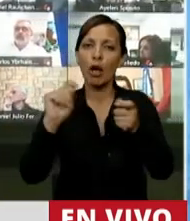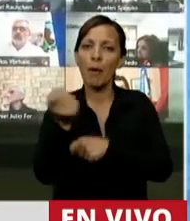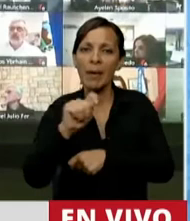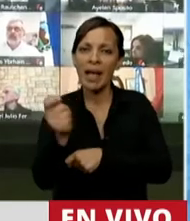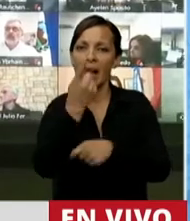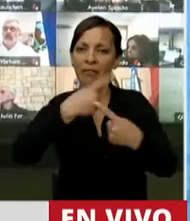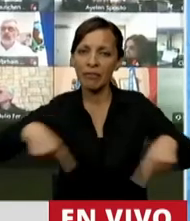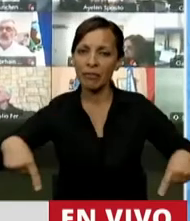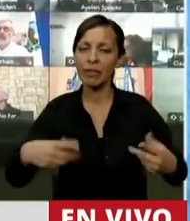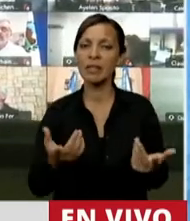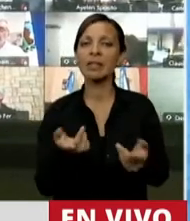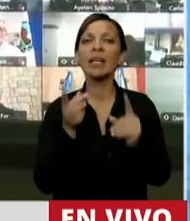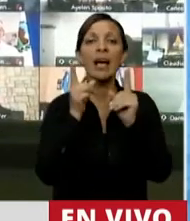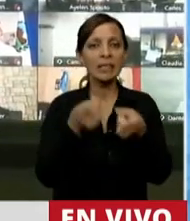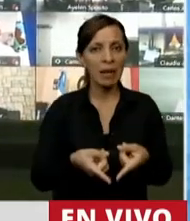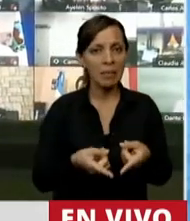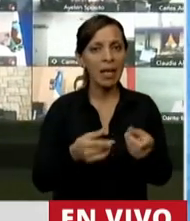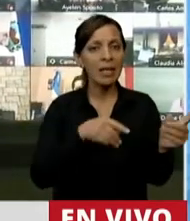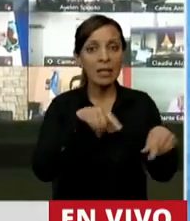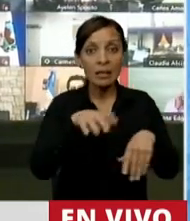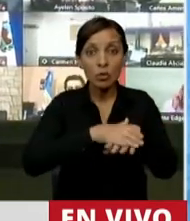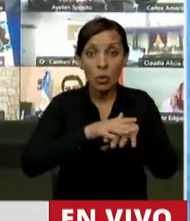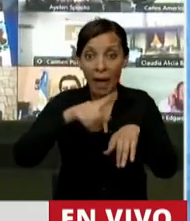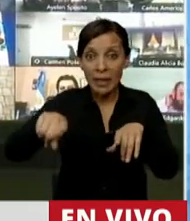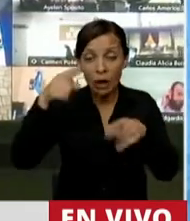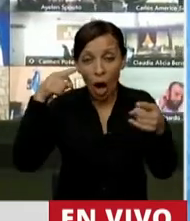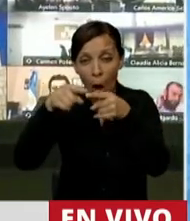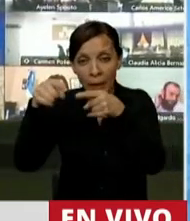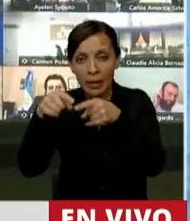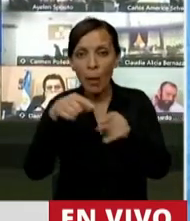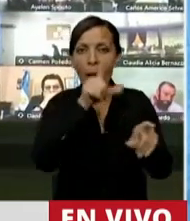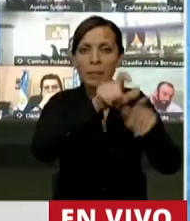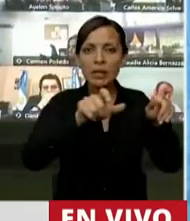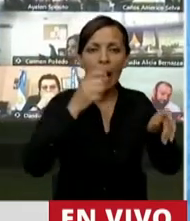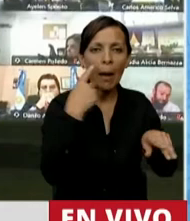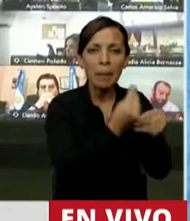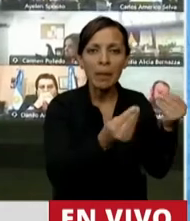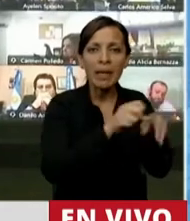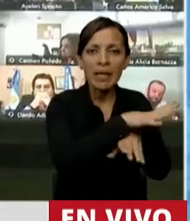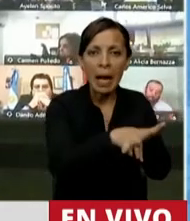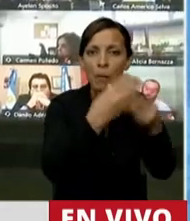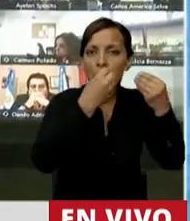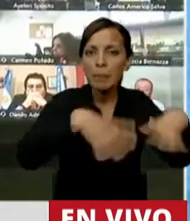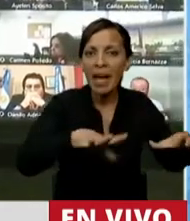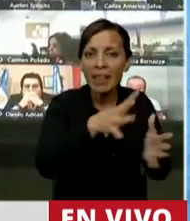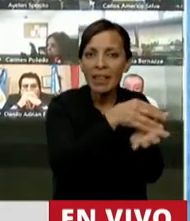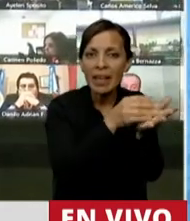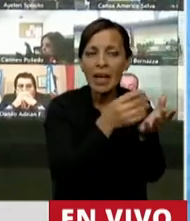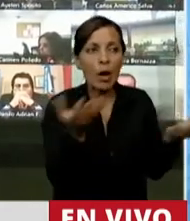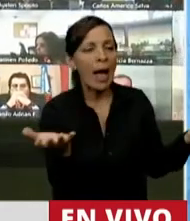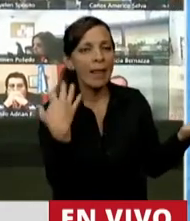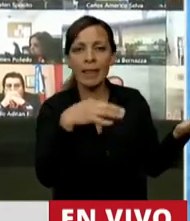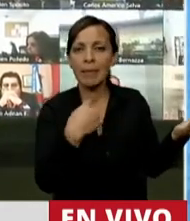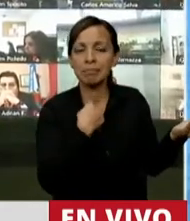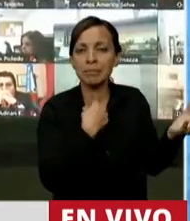y detrás de eso muchas familias campesinas pierden sus tierras, se ven obligadas a venderlas, se ven obligadas